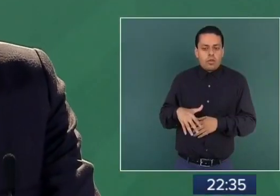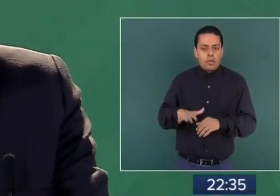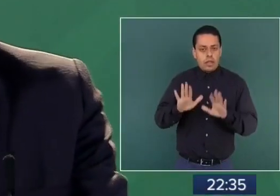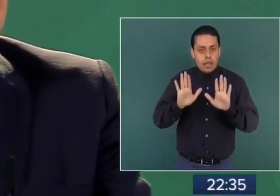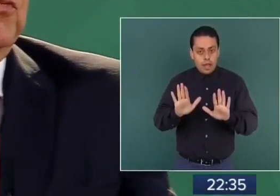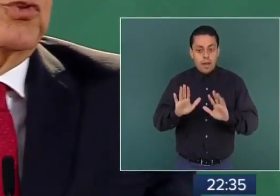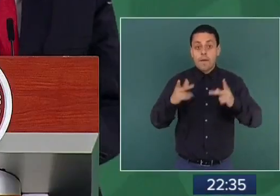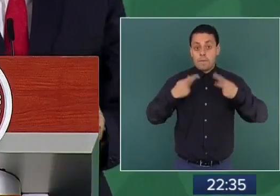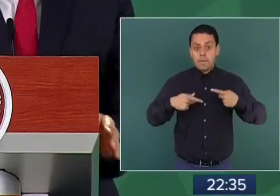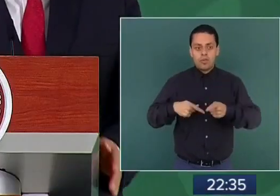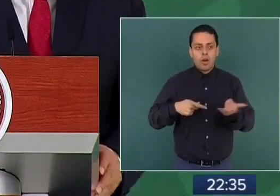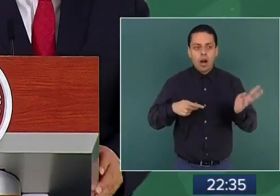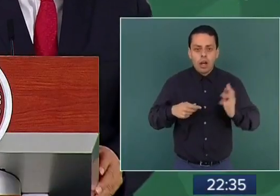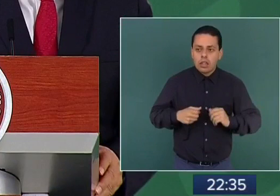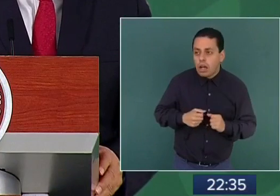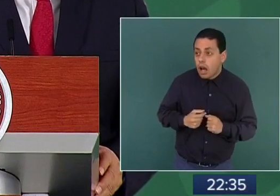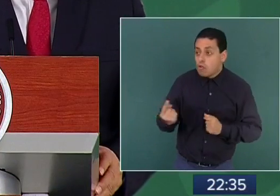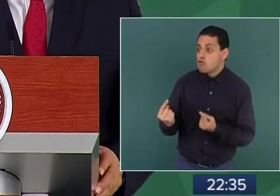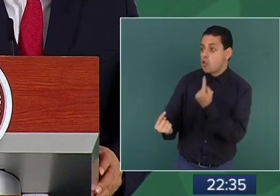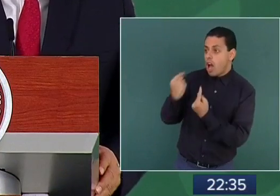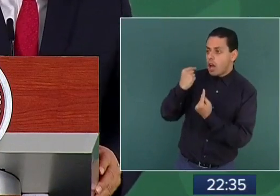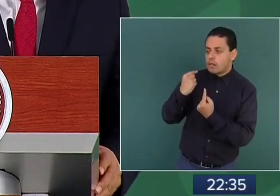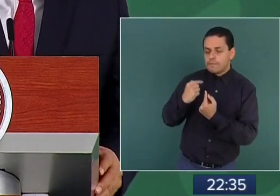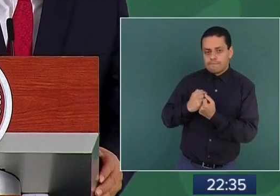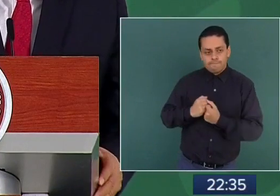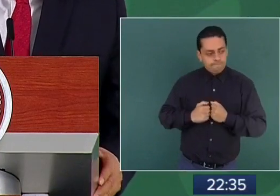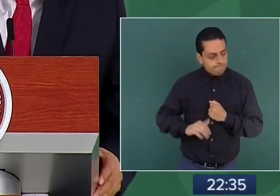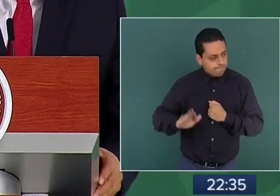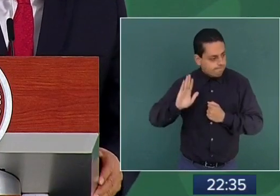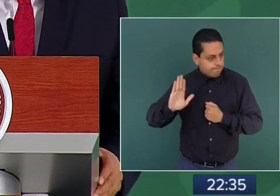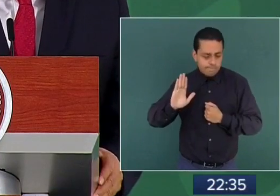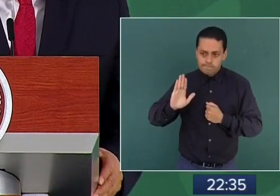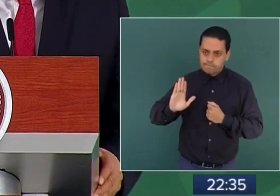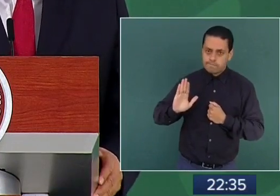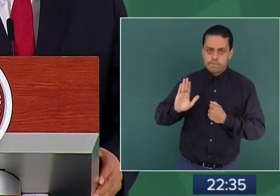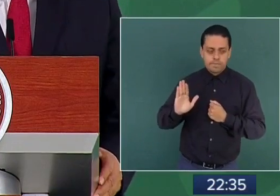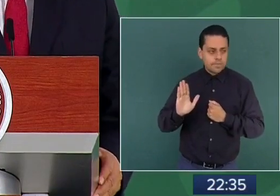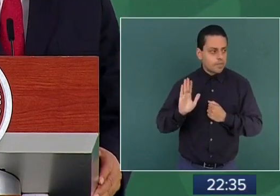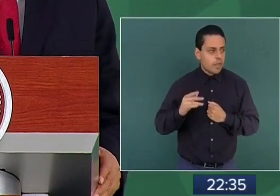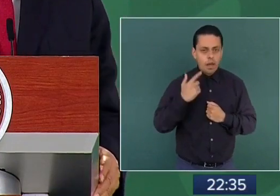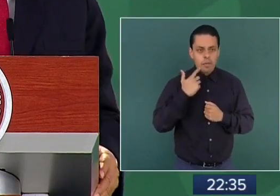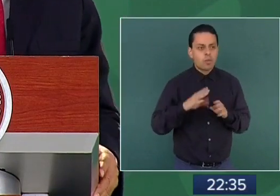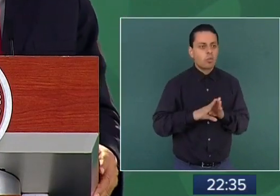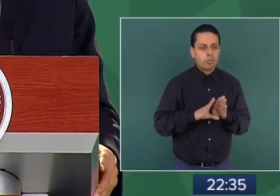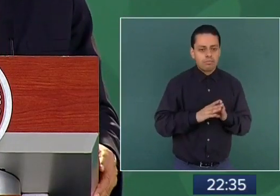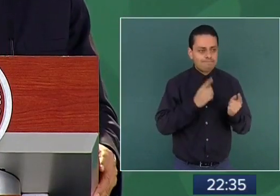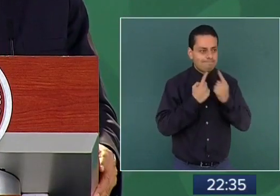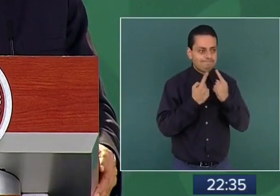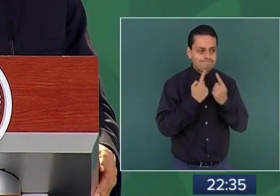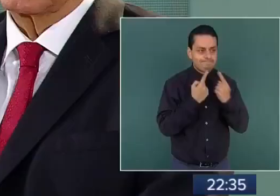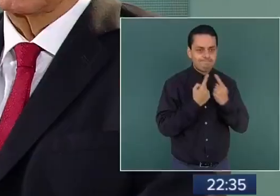adversarios buscan equiparar las cosas y decir todos